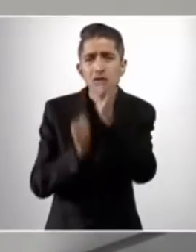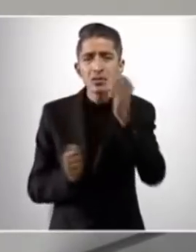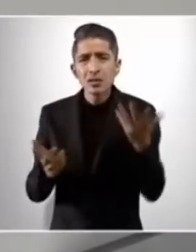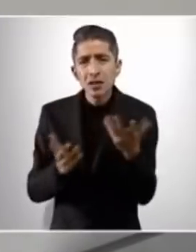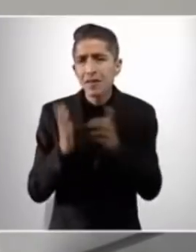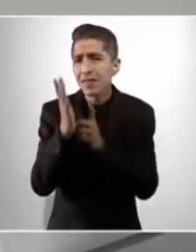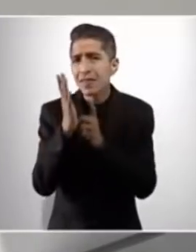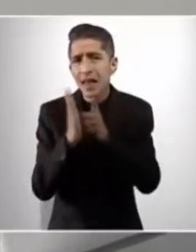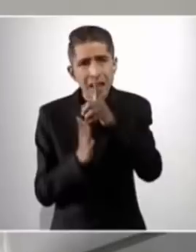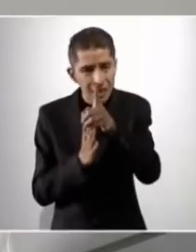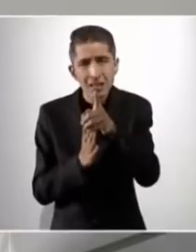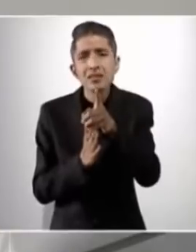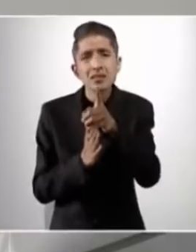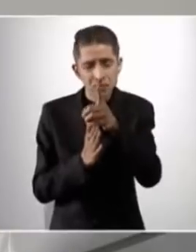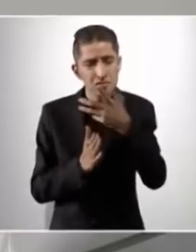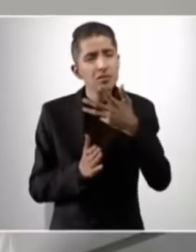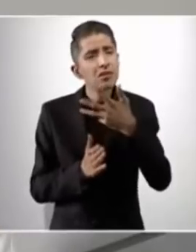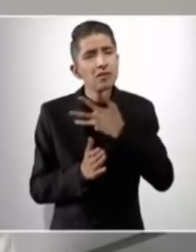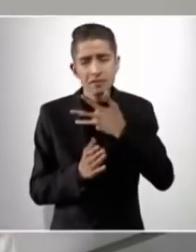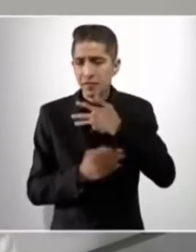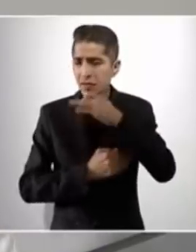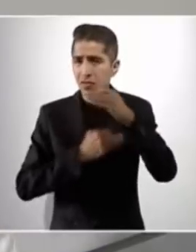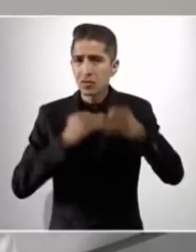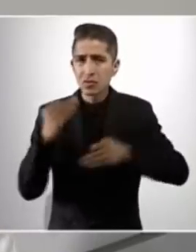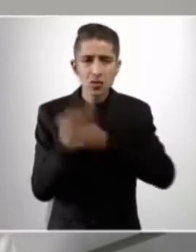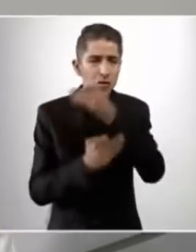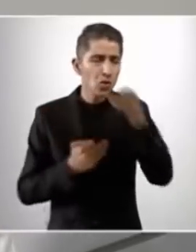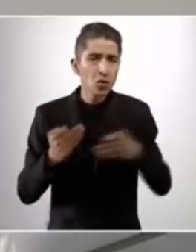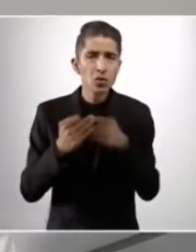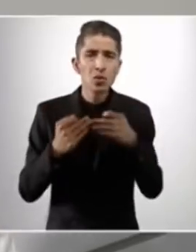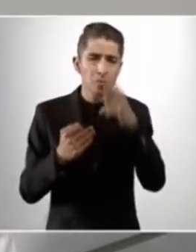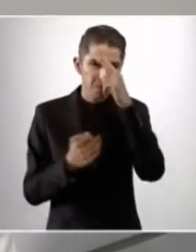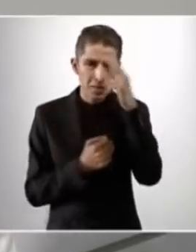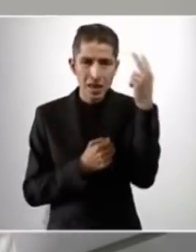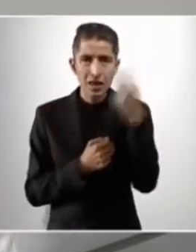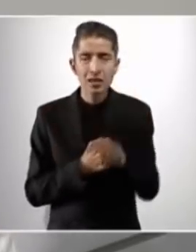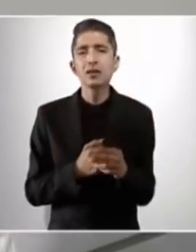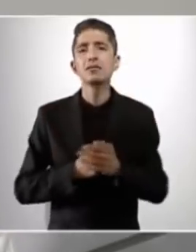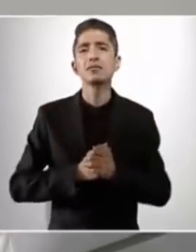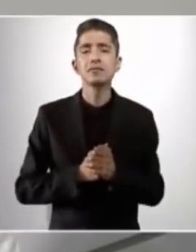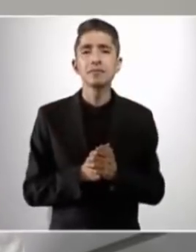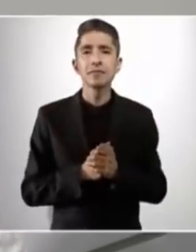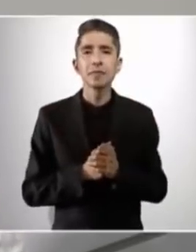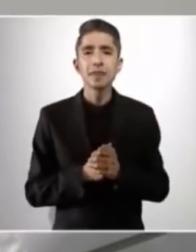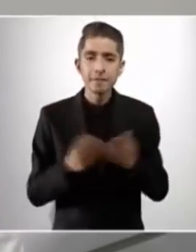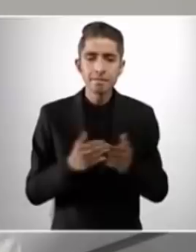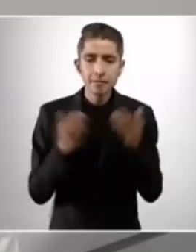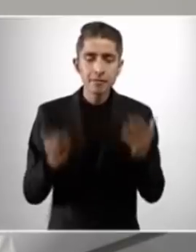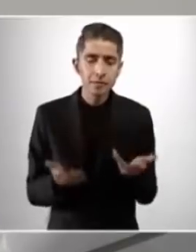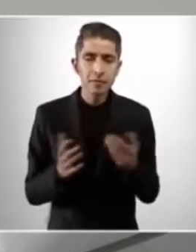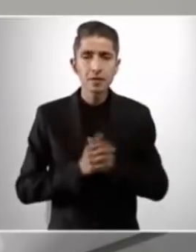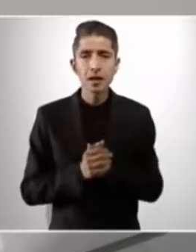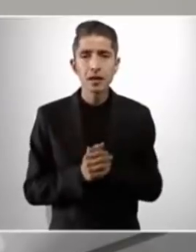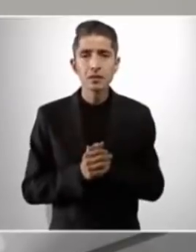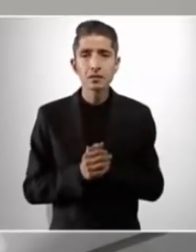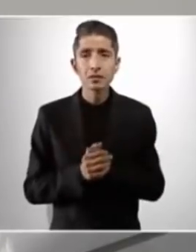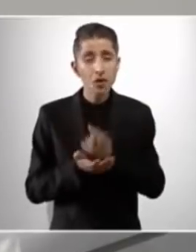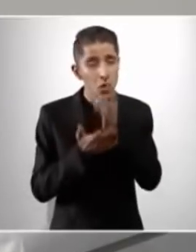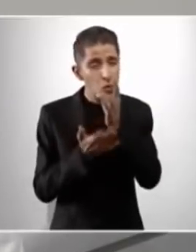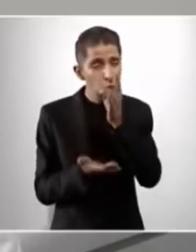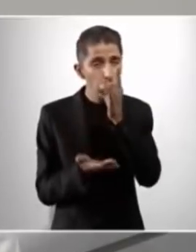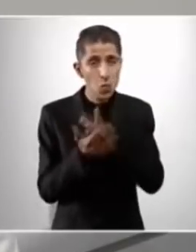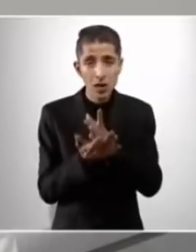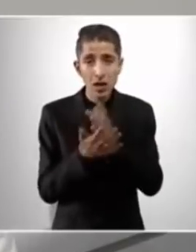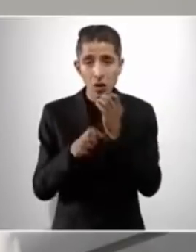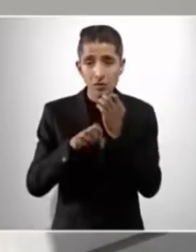que tenemos todos los mexicanos. Entonces, el único estado